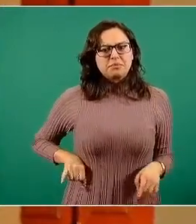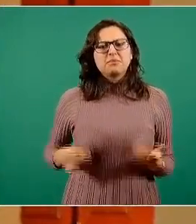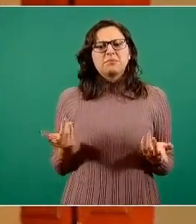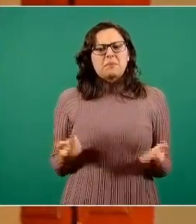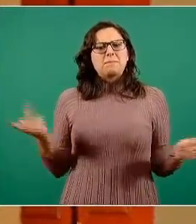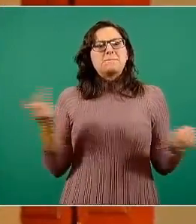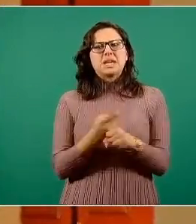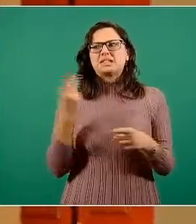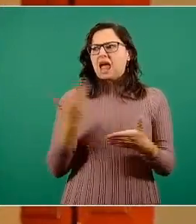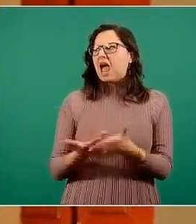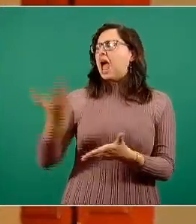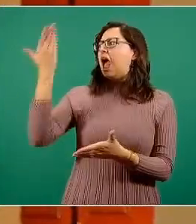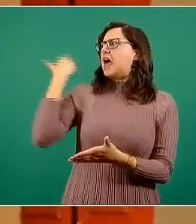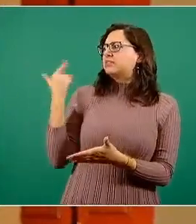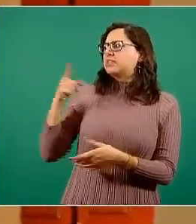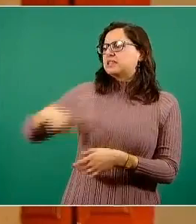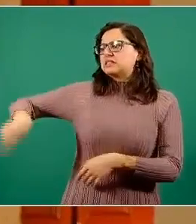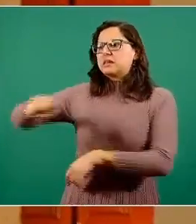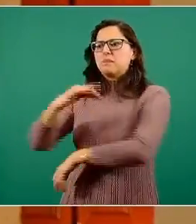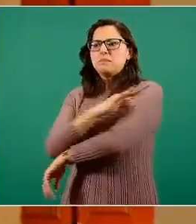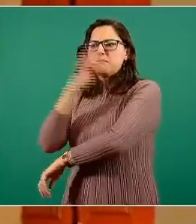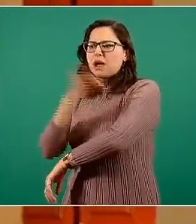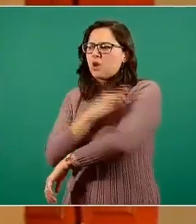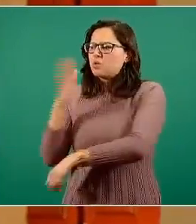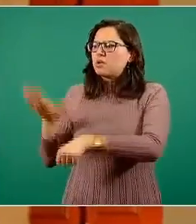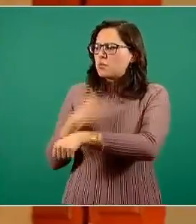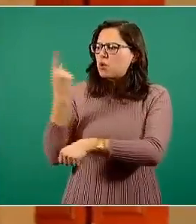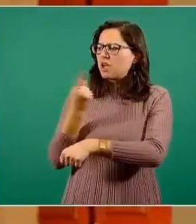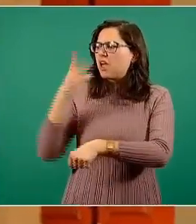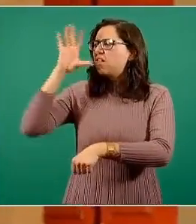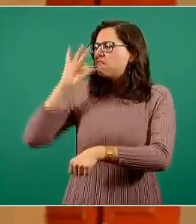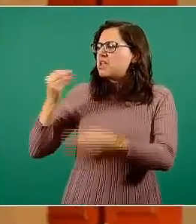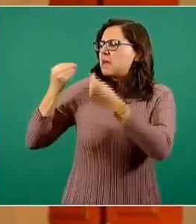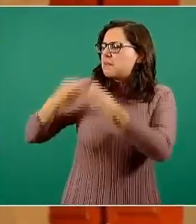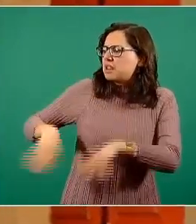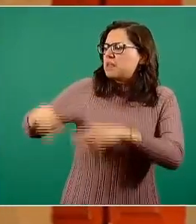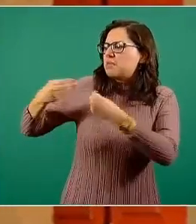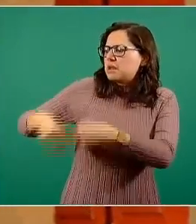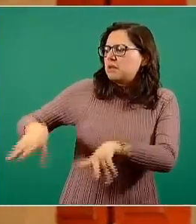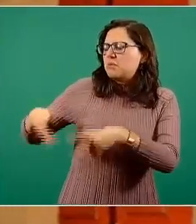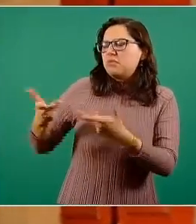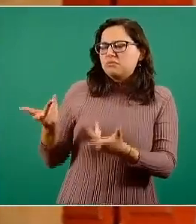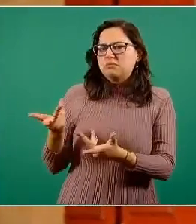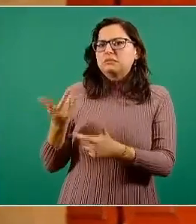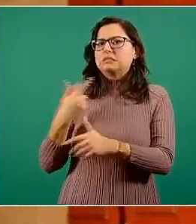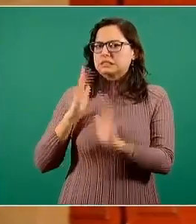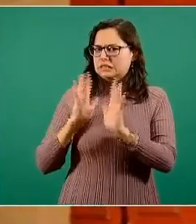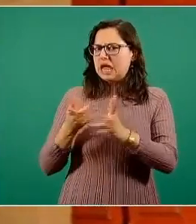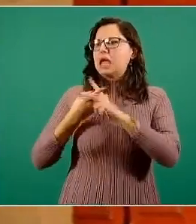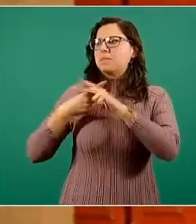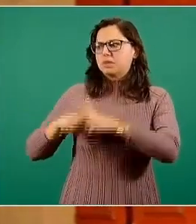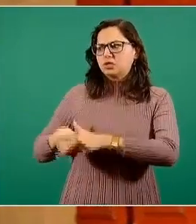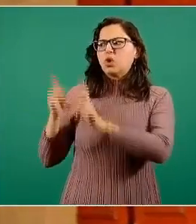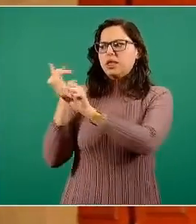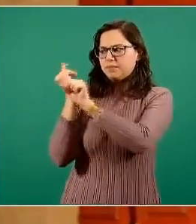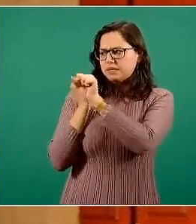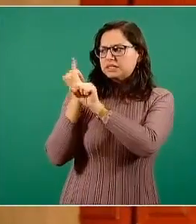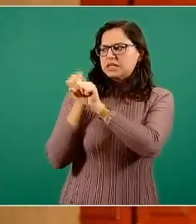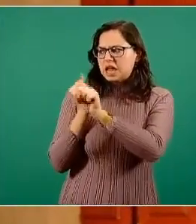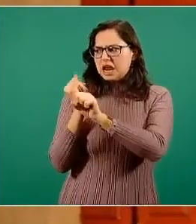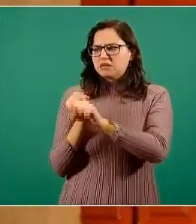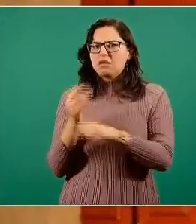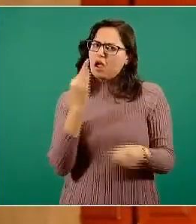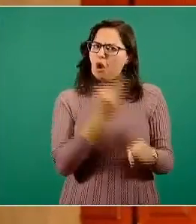anteriormente. No prometemos que vamos a tener evidencia. Podría no estar disponible la información, pero vamos a buscarla porque sería muy